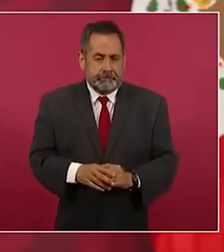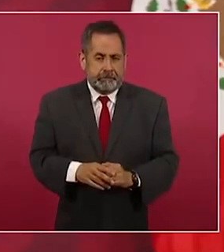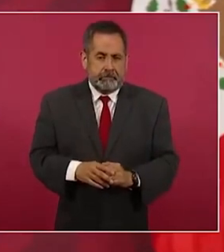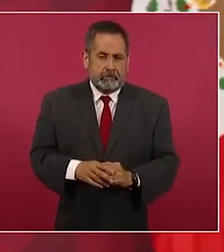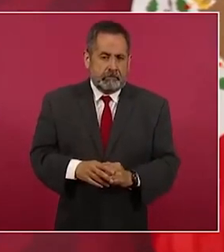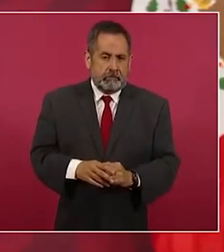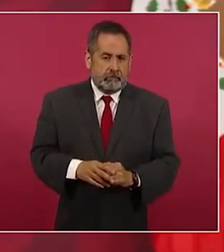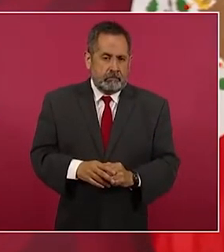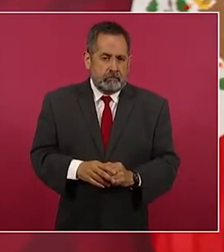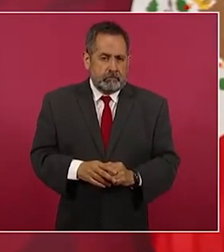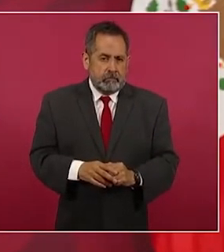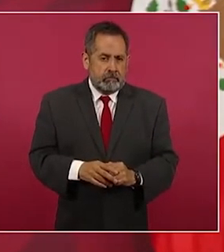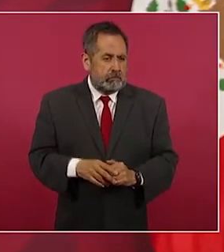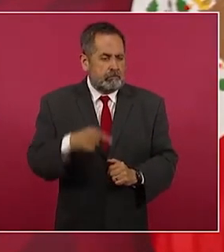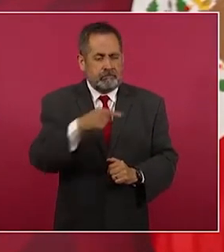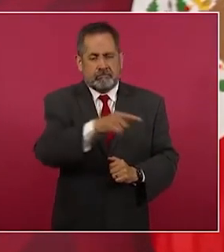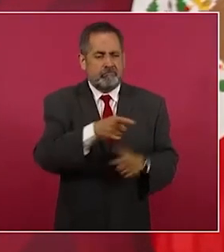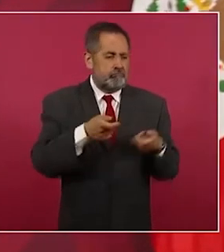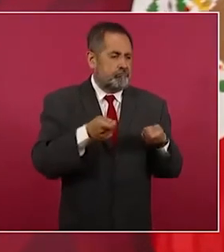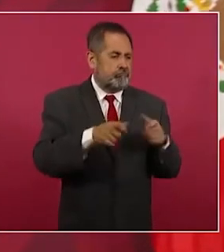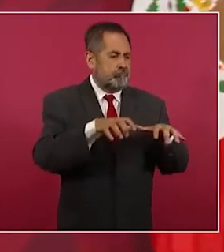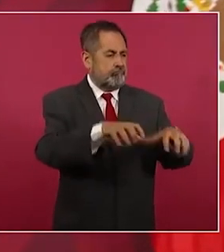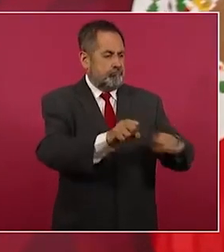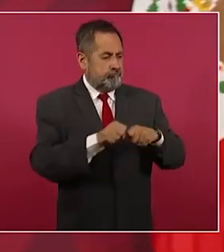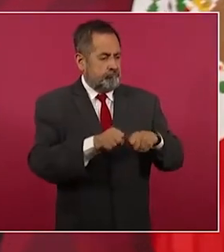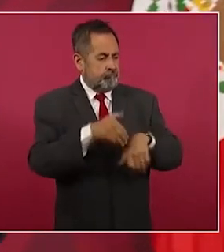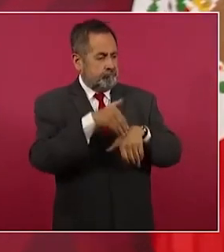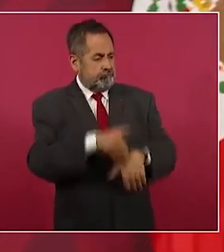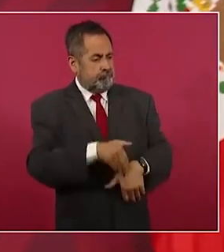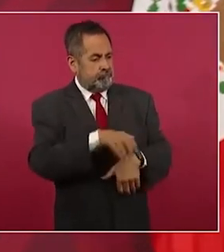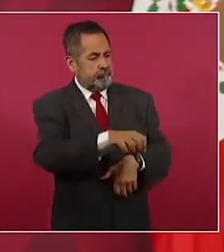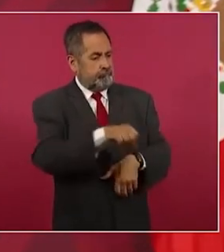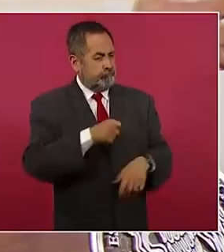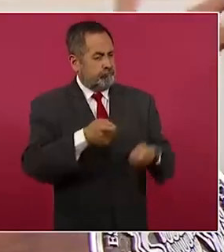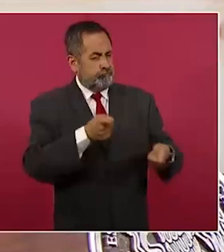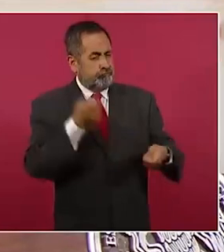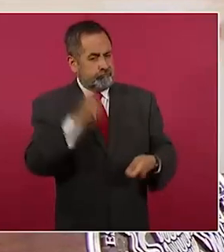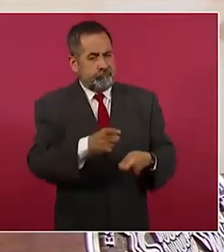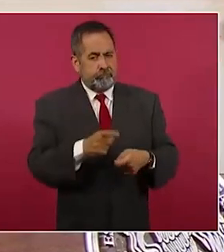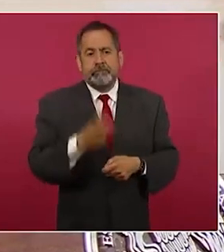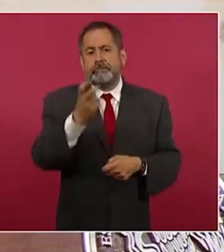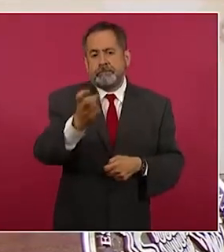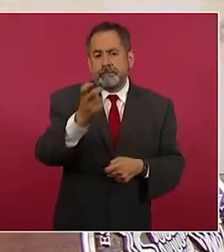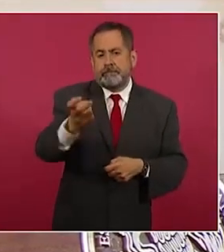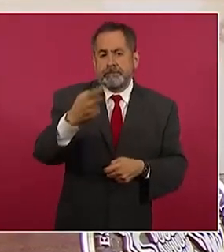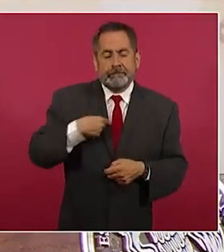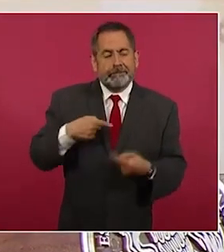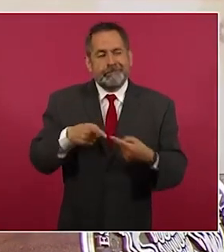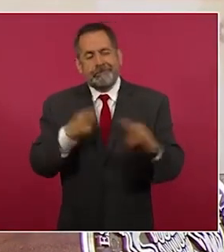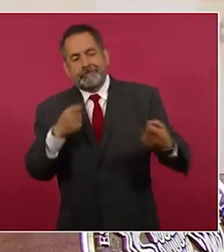los cooptaron y eso es lo que estamos enfrentando.